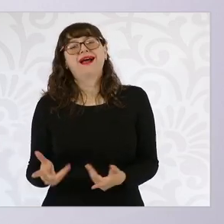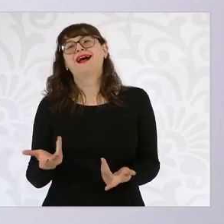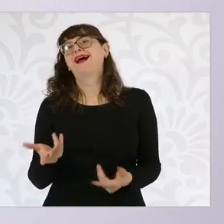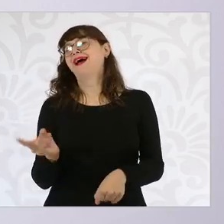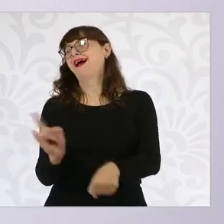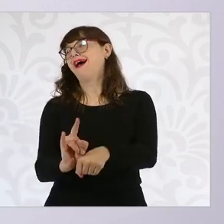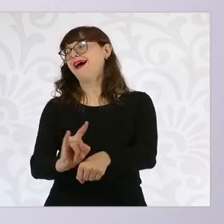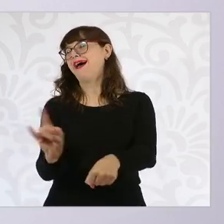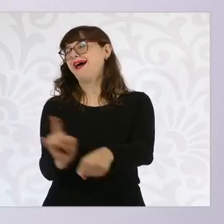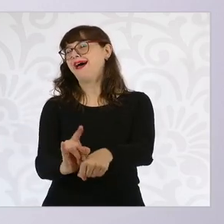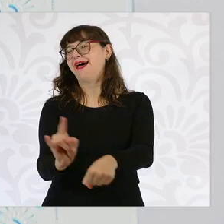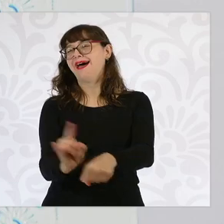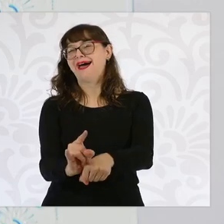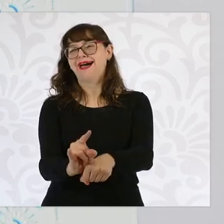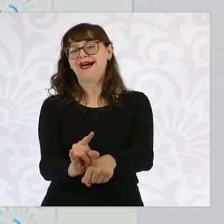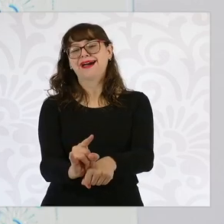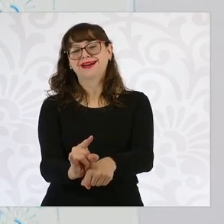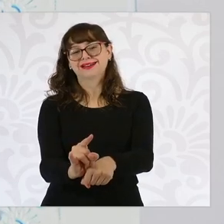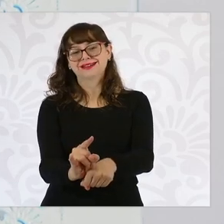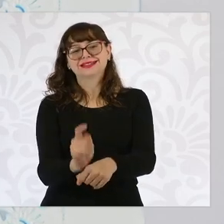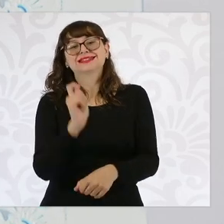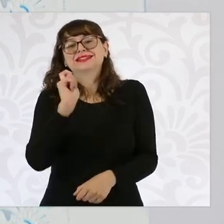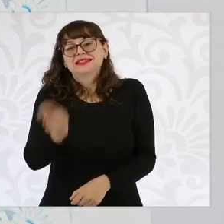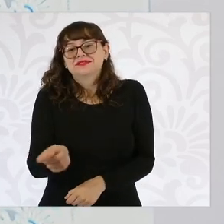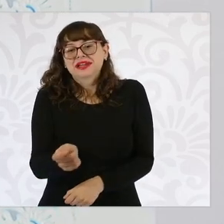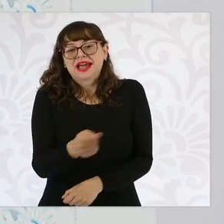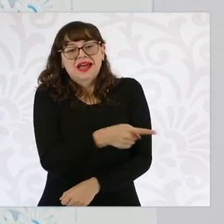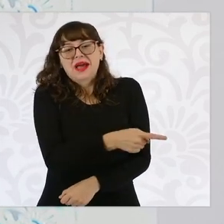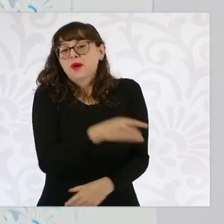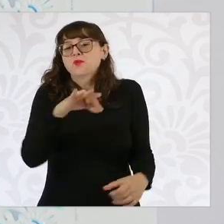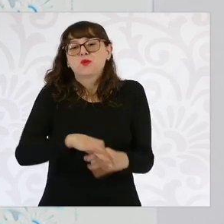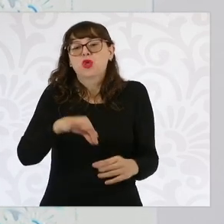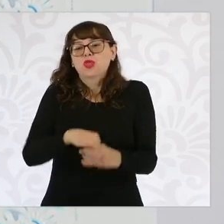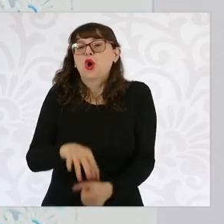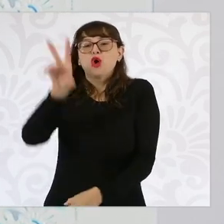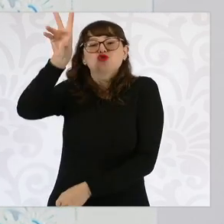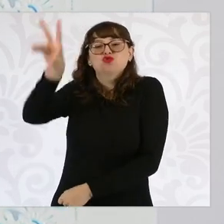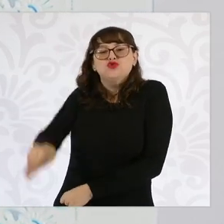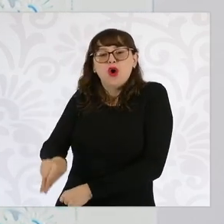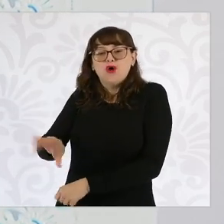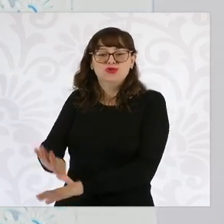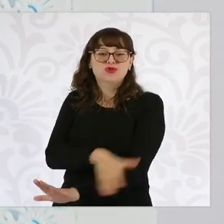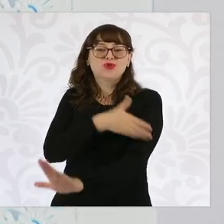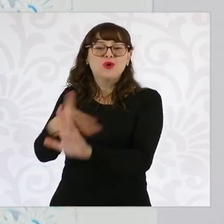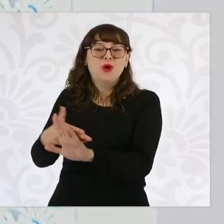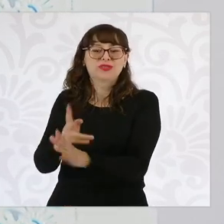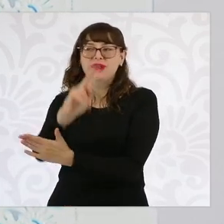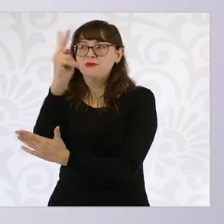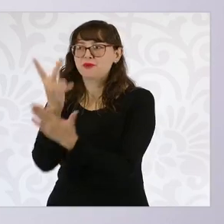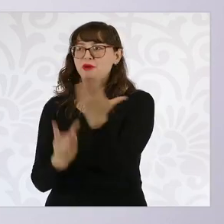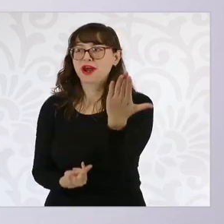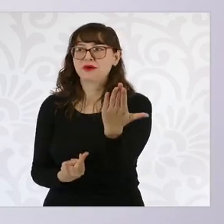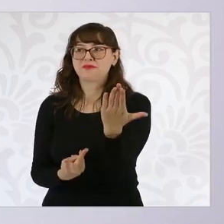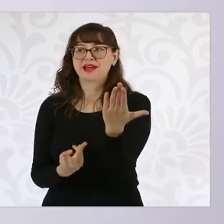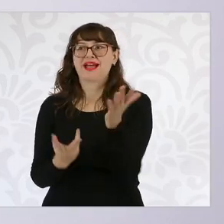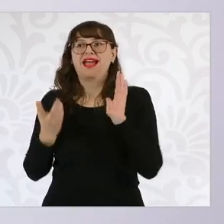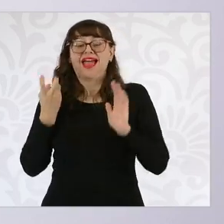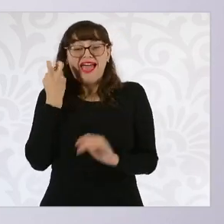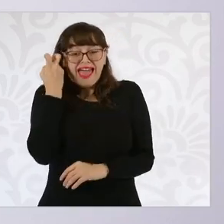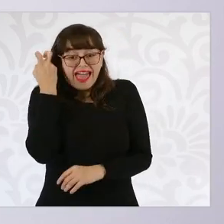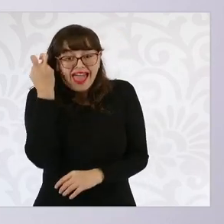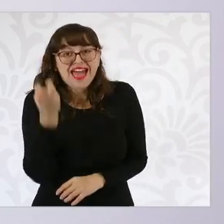los programas de bienestar en la Cámara de Diputados. Entonces, es importante que quede